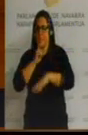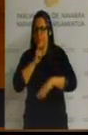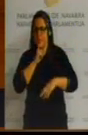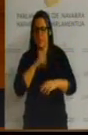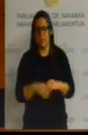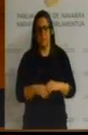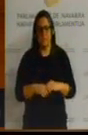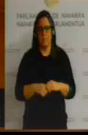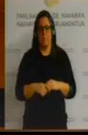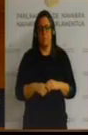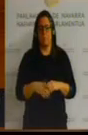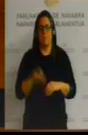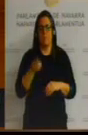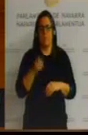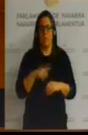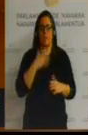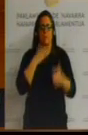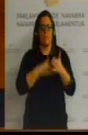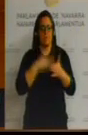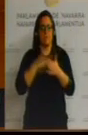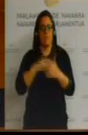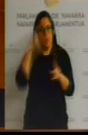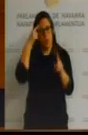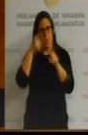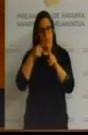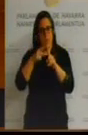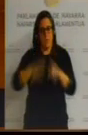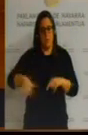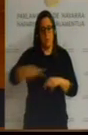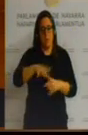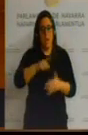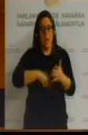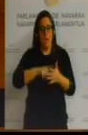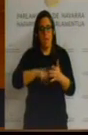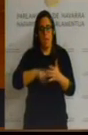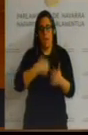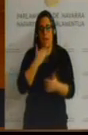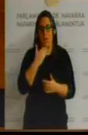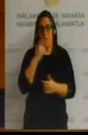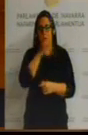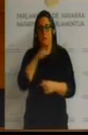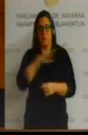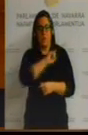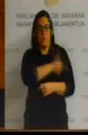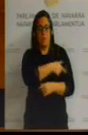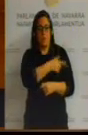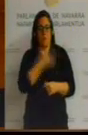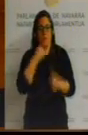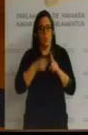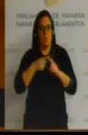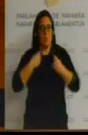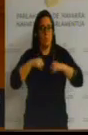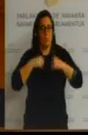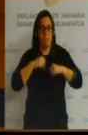Por otro lado, existen obstáculos para poder alquilar estos espacios a deportistas interesados en su uso para práctica deportiva